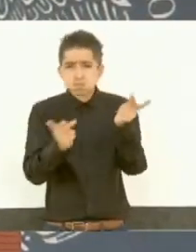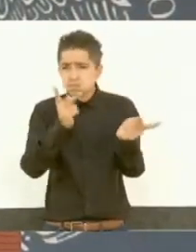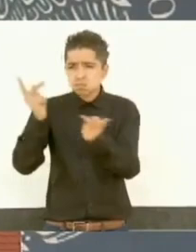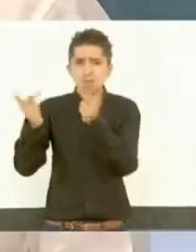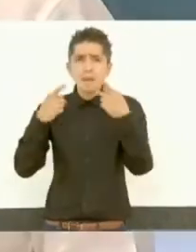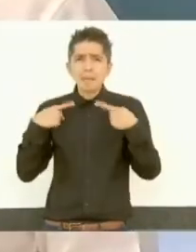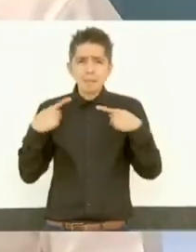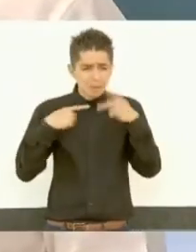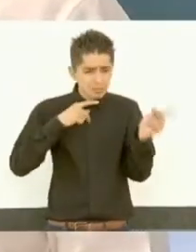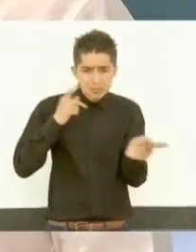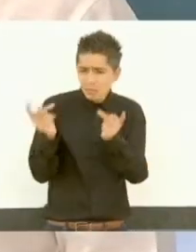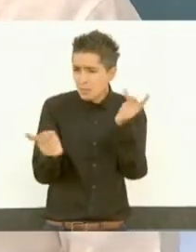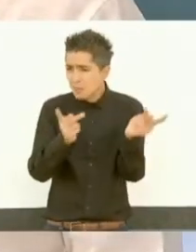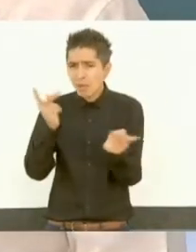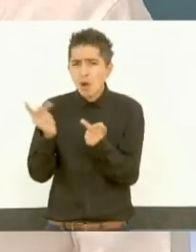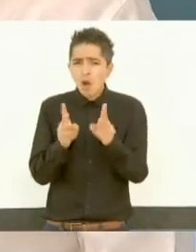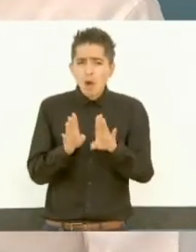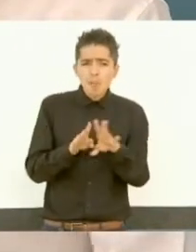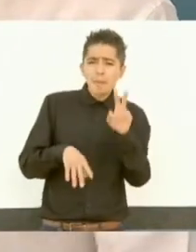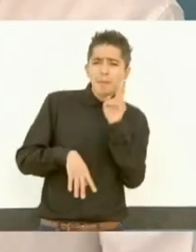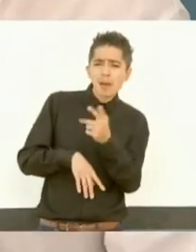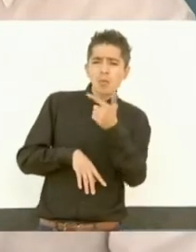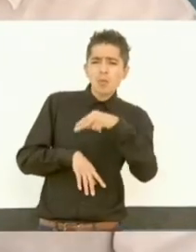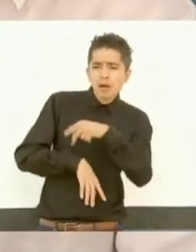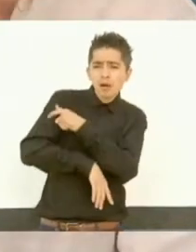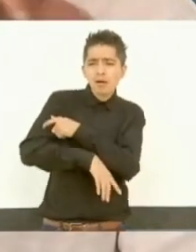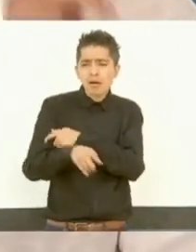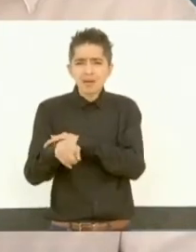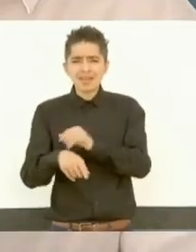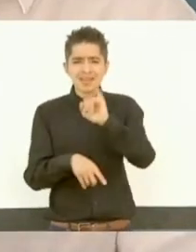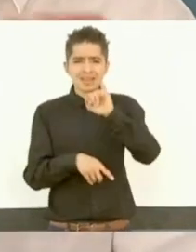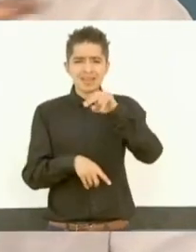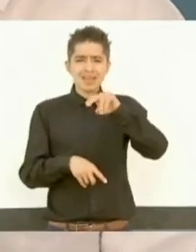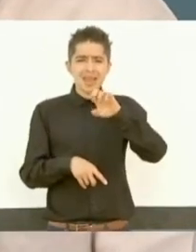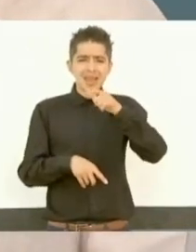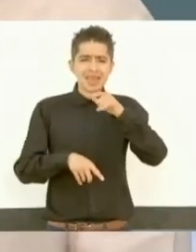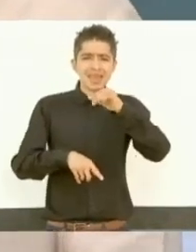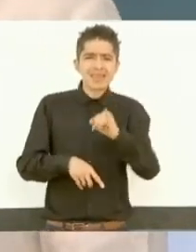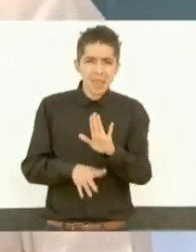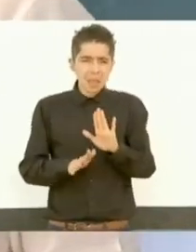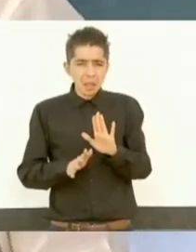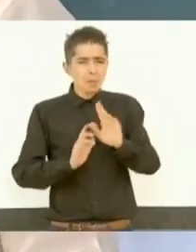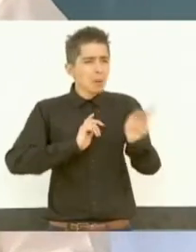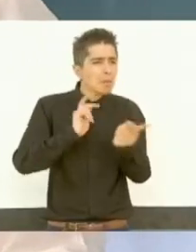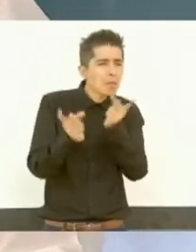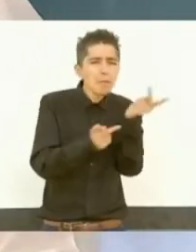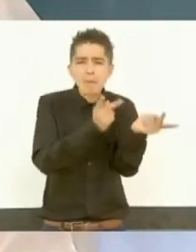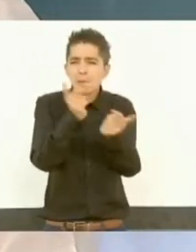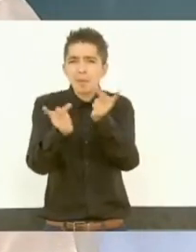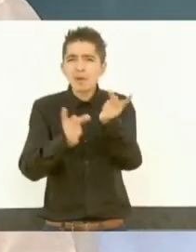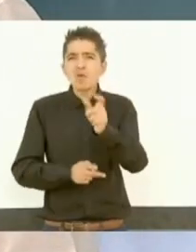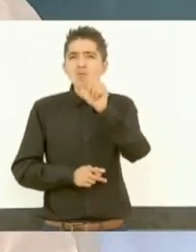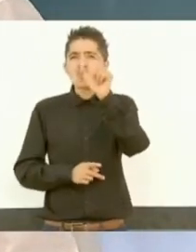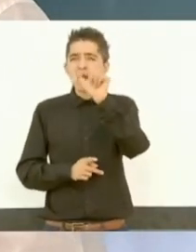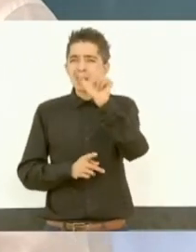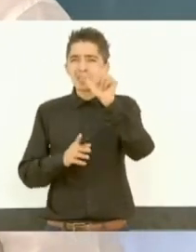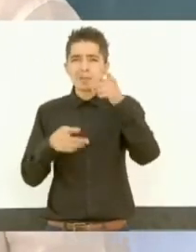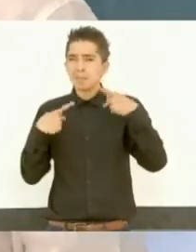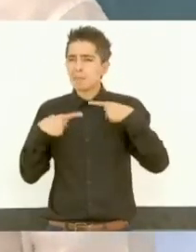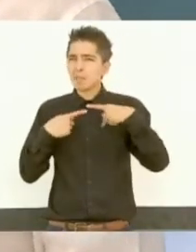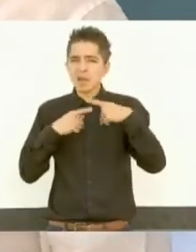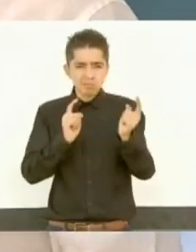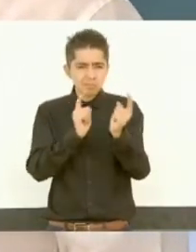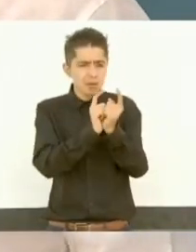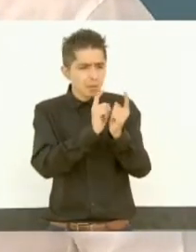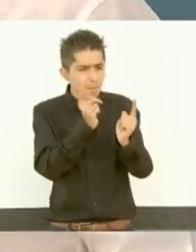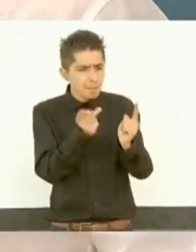por el Inegi y por otras instituciones, cuando se le pregunta a la gente sobre la